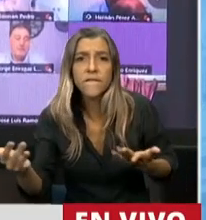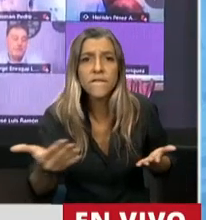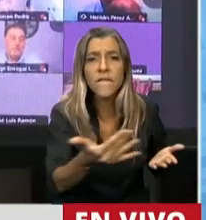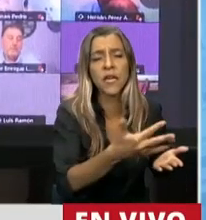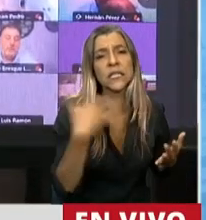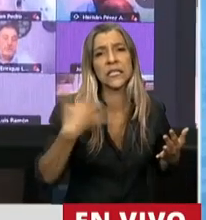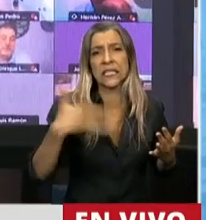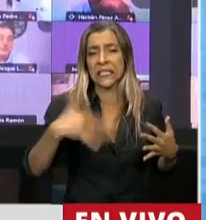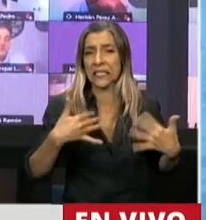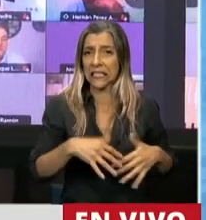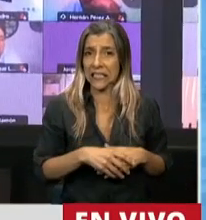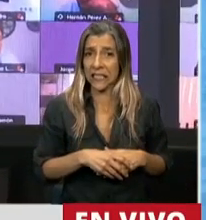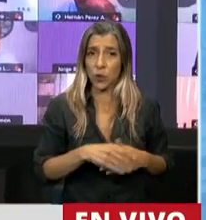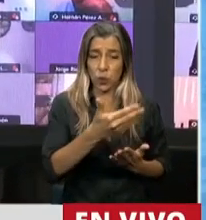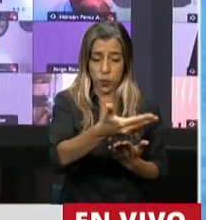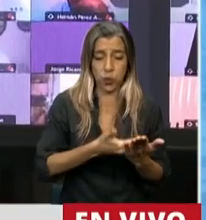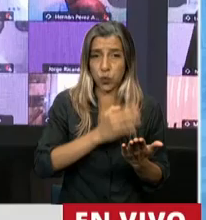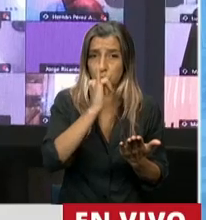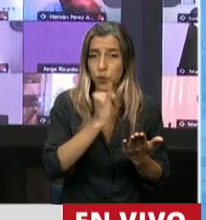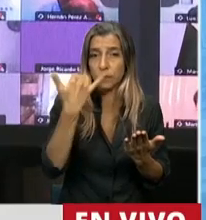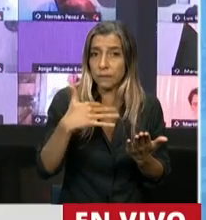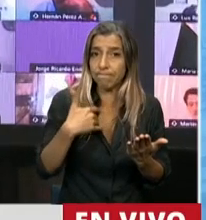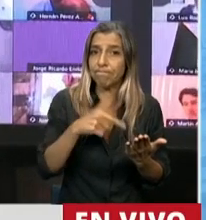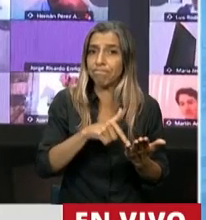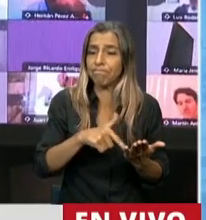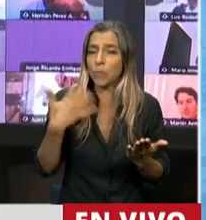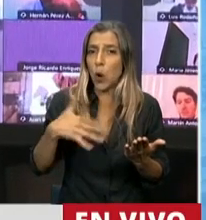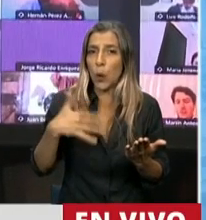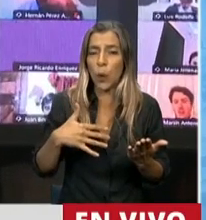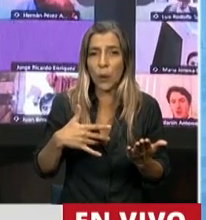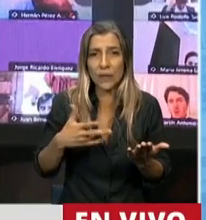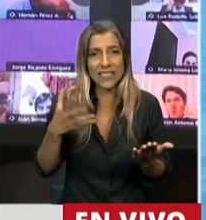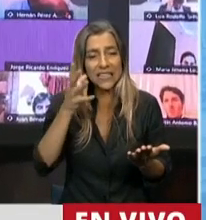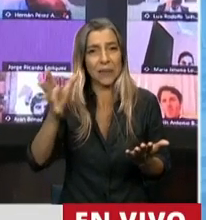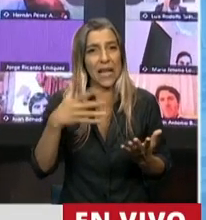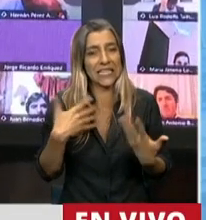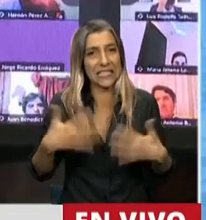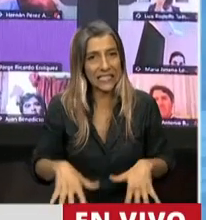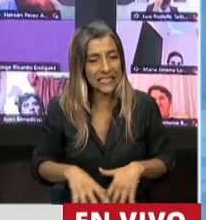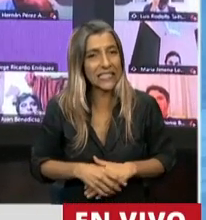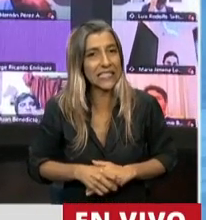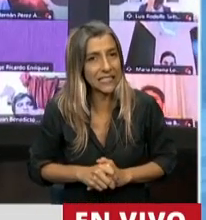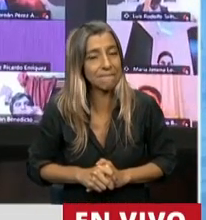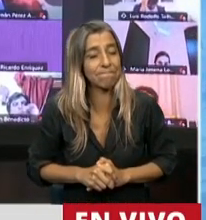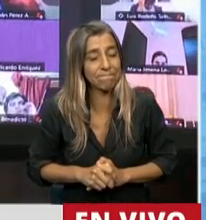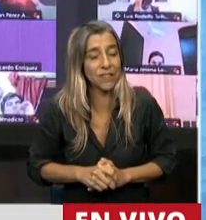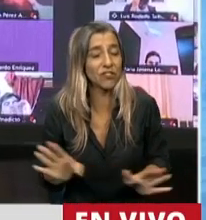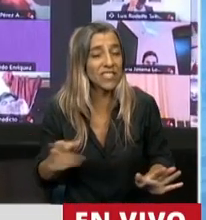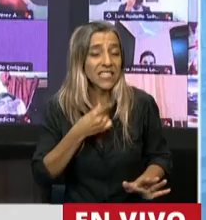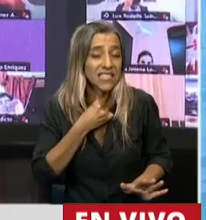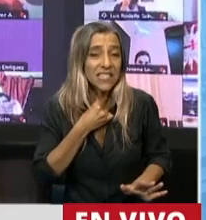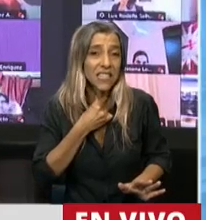Venimos corriendo de atrás. Y yo creo, presidente, y quiero hablar de mi provincia,